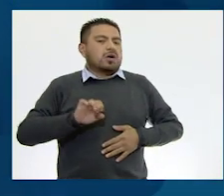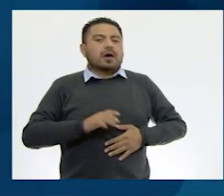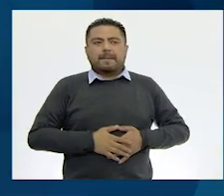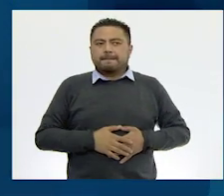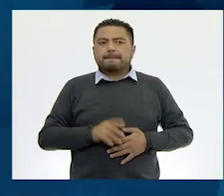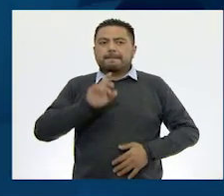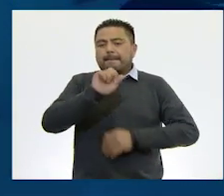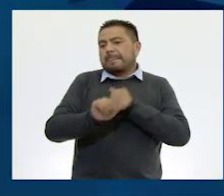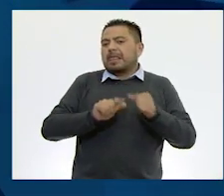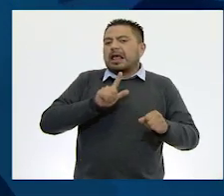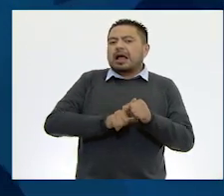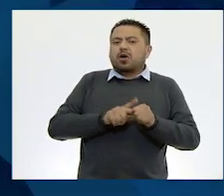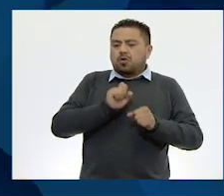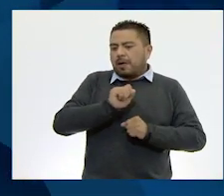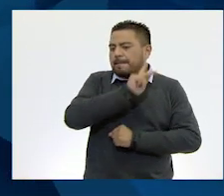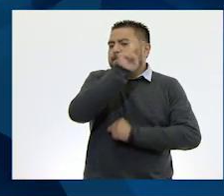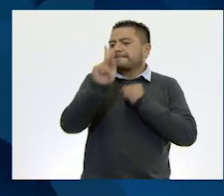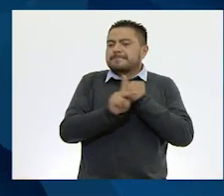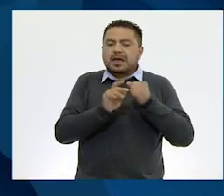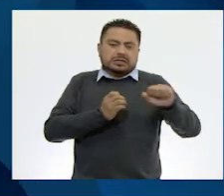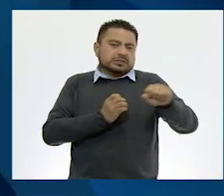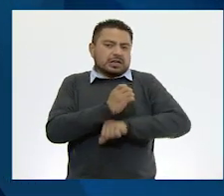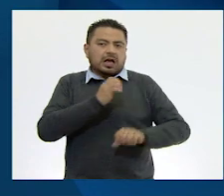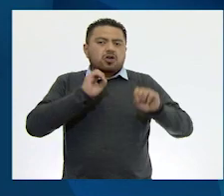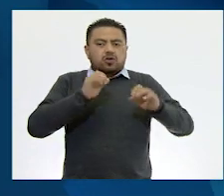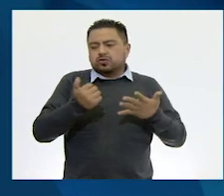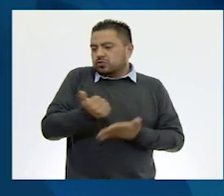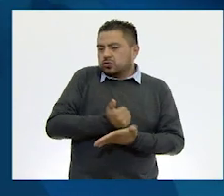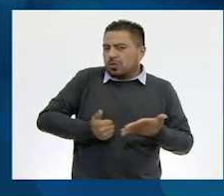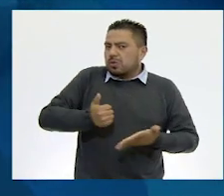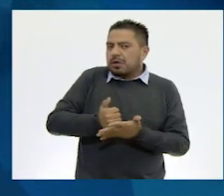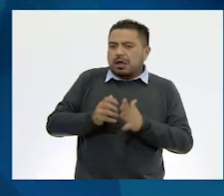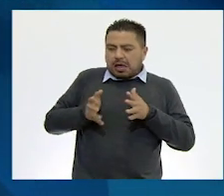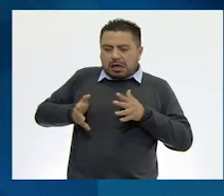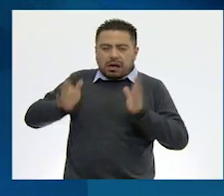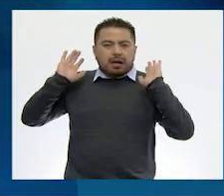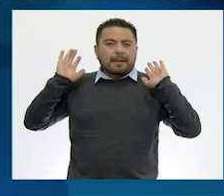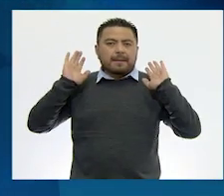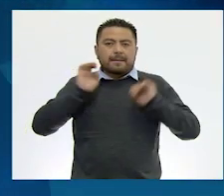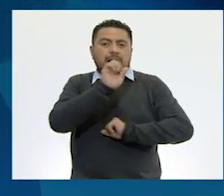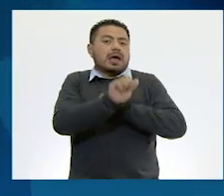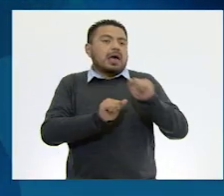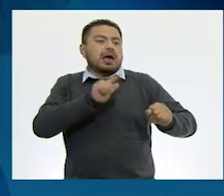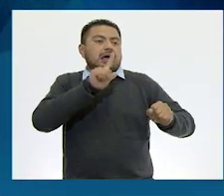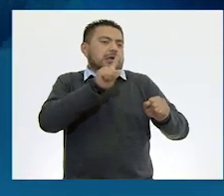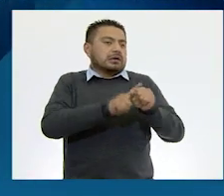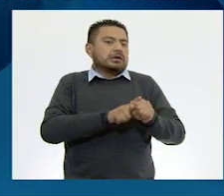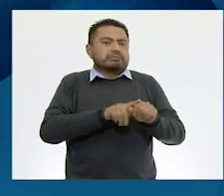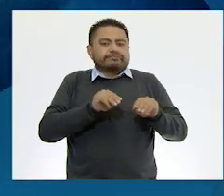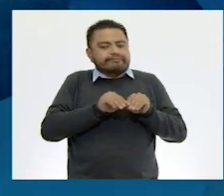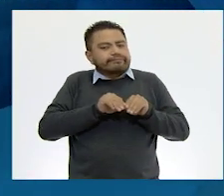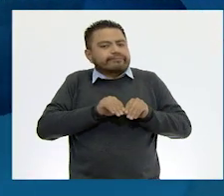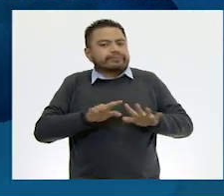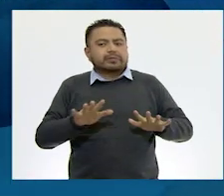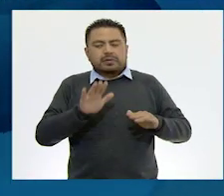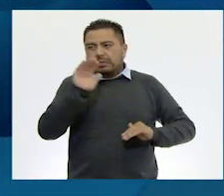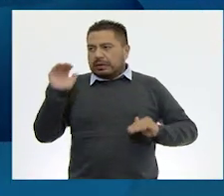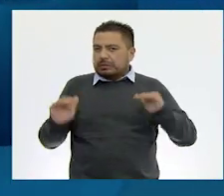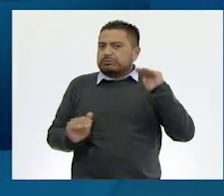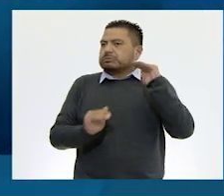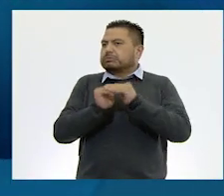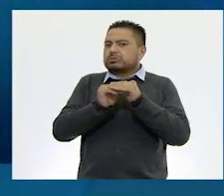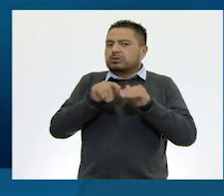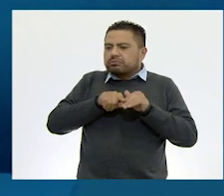especies endémicas de un país, estado, ciudad. Especies cuya distribución sobrepasa